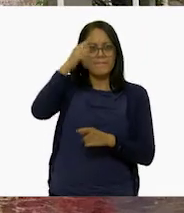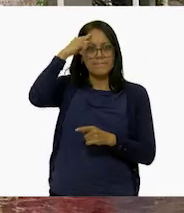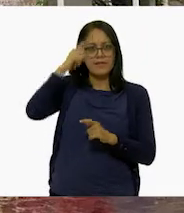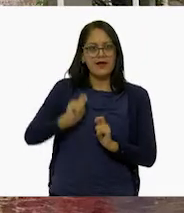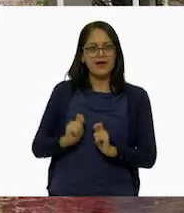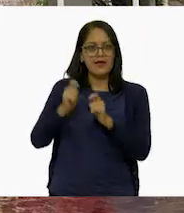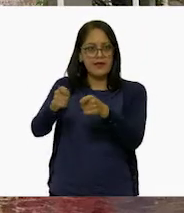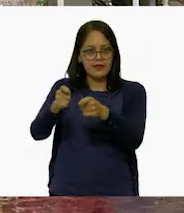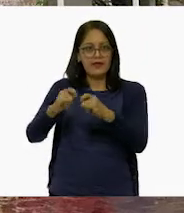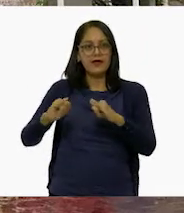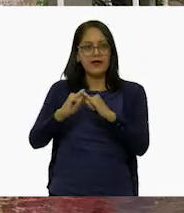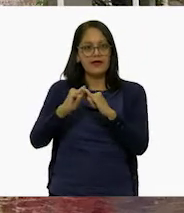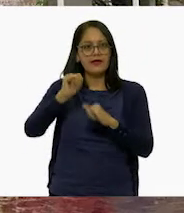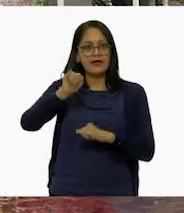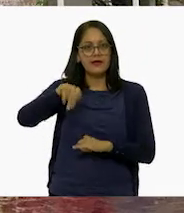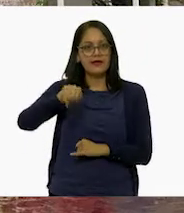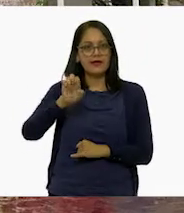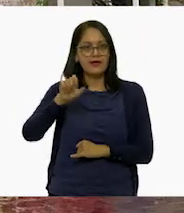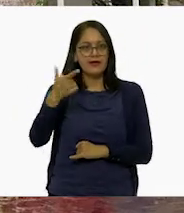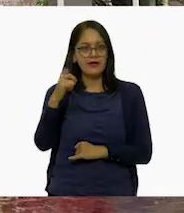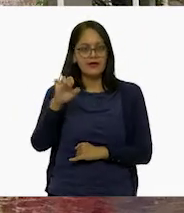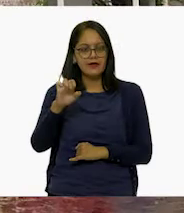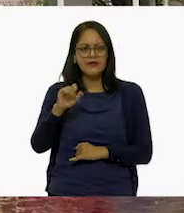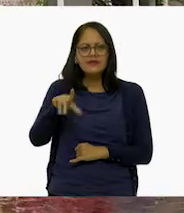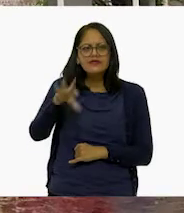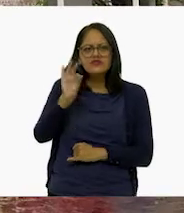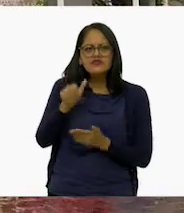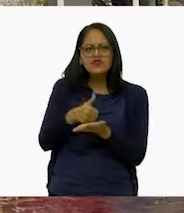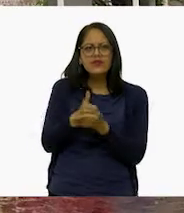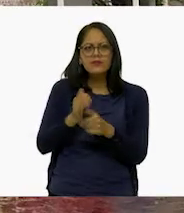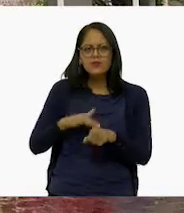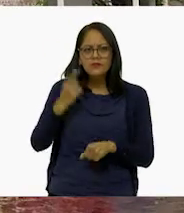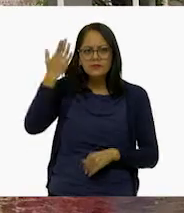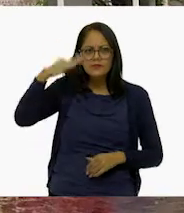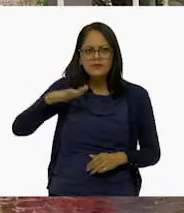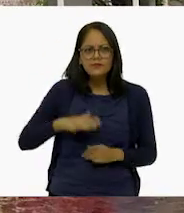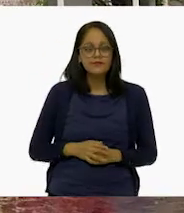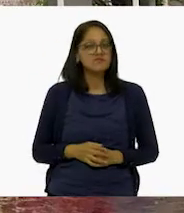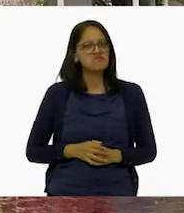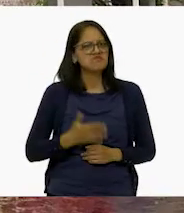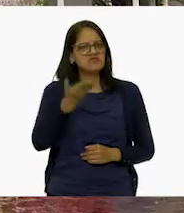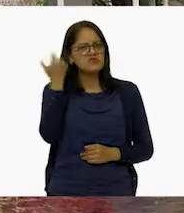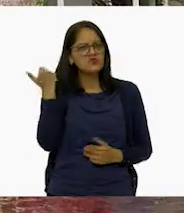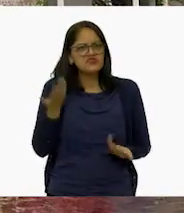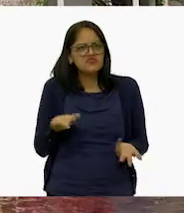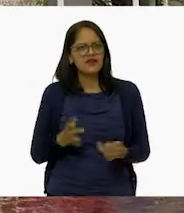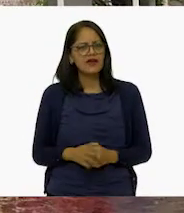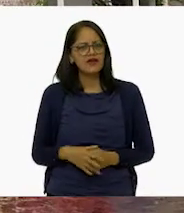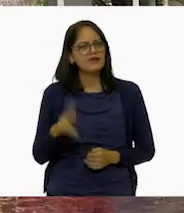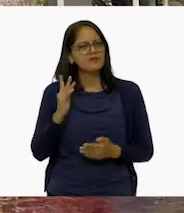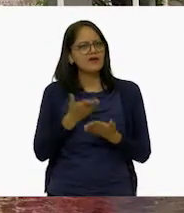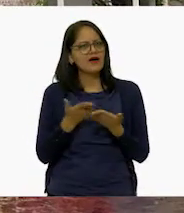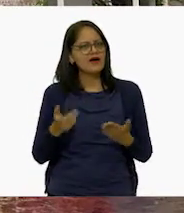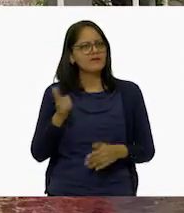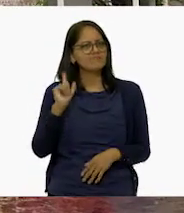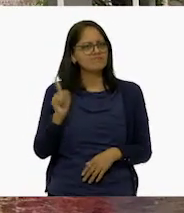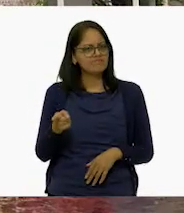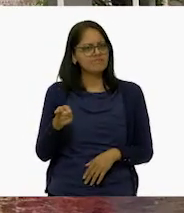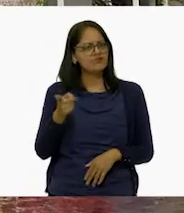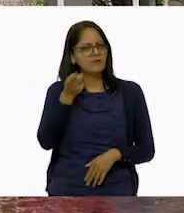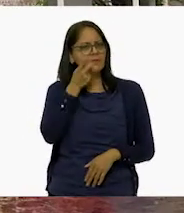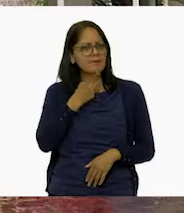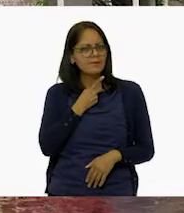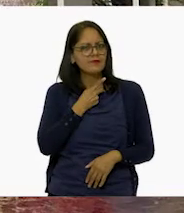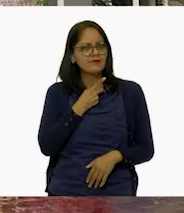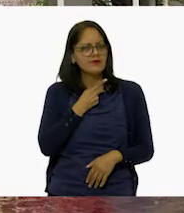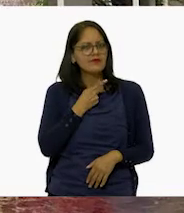fuera sede de tan importante institución? No, maestra, pero ahora que lo dice, ¿no